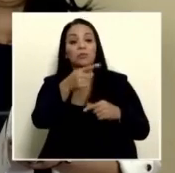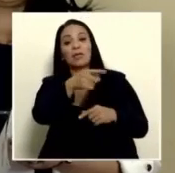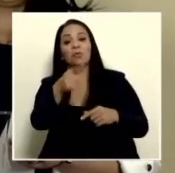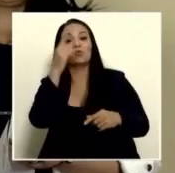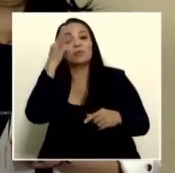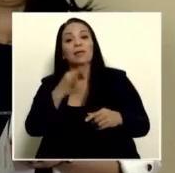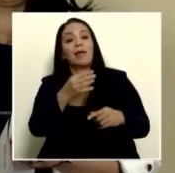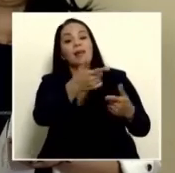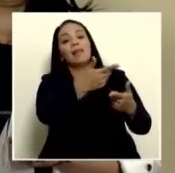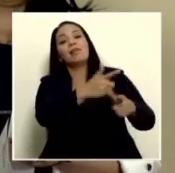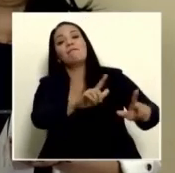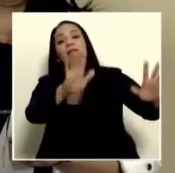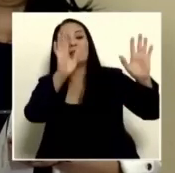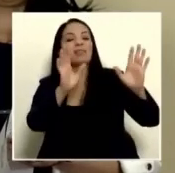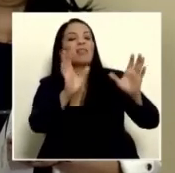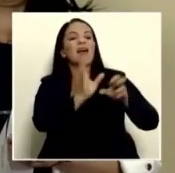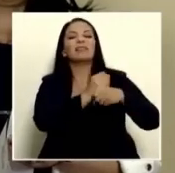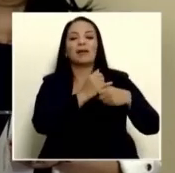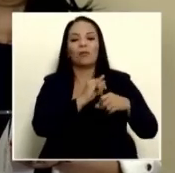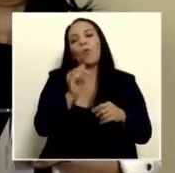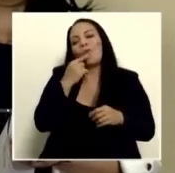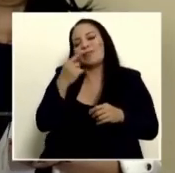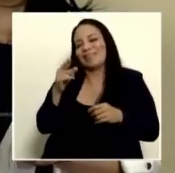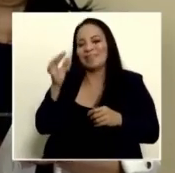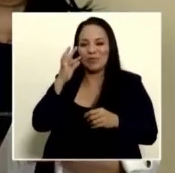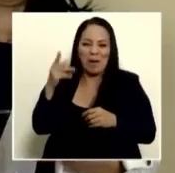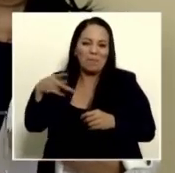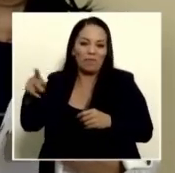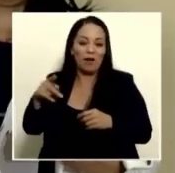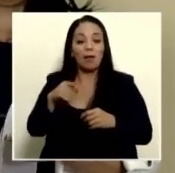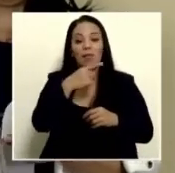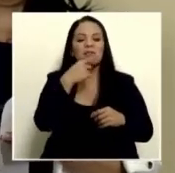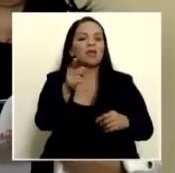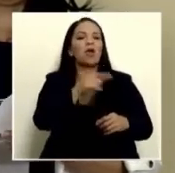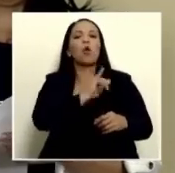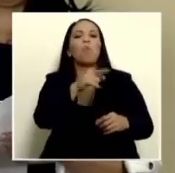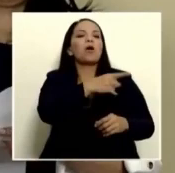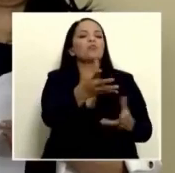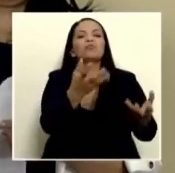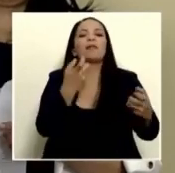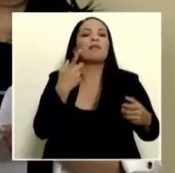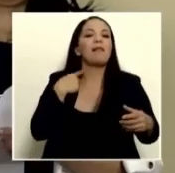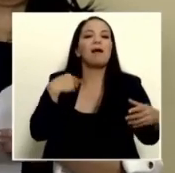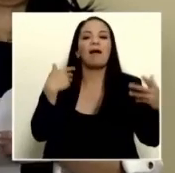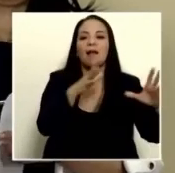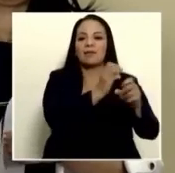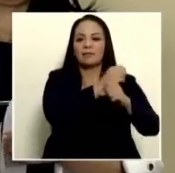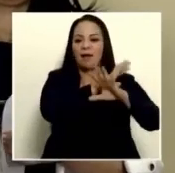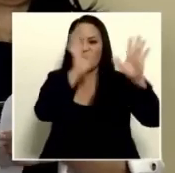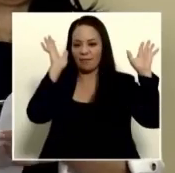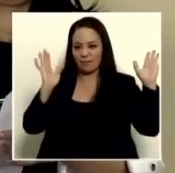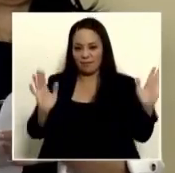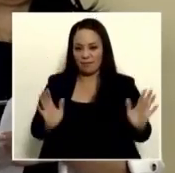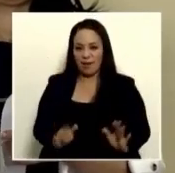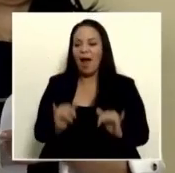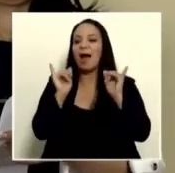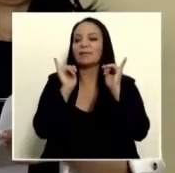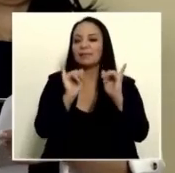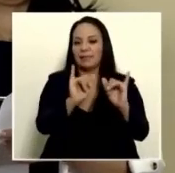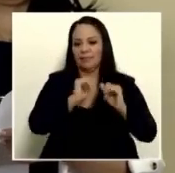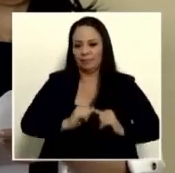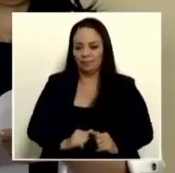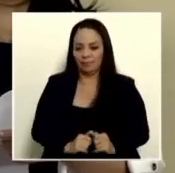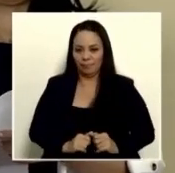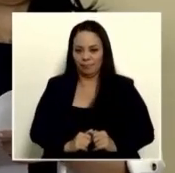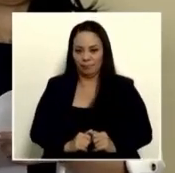señora de Purral lo que le da su santa y regalada gana. Así es